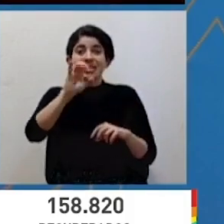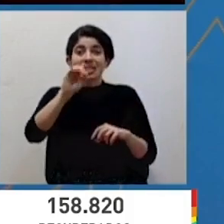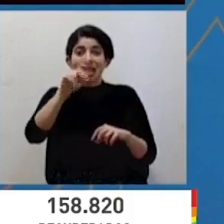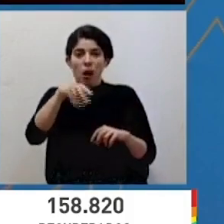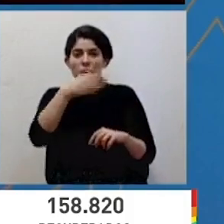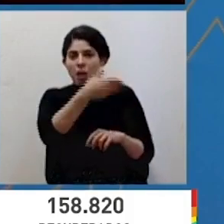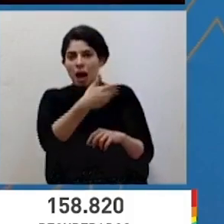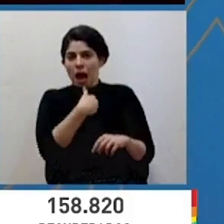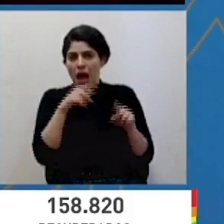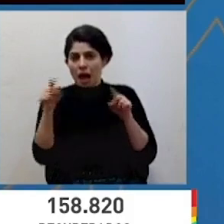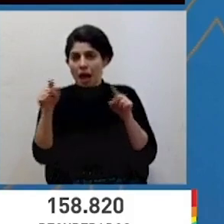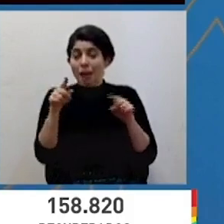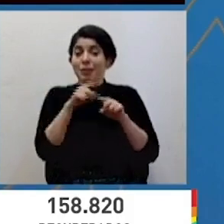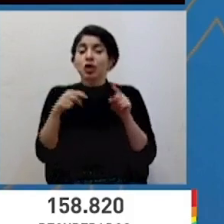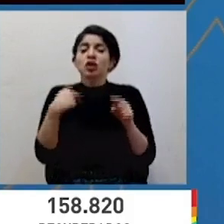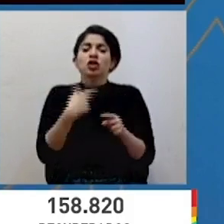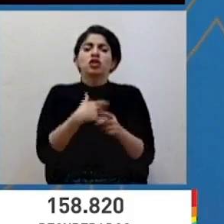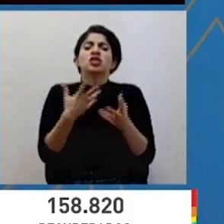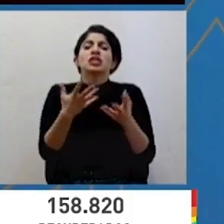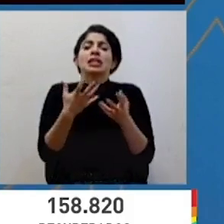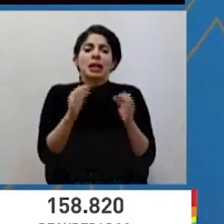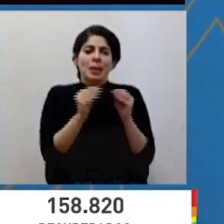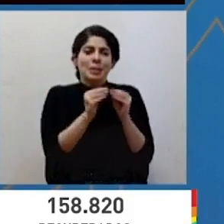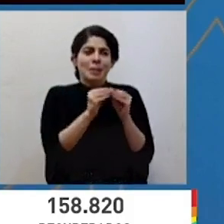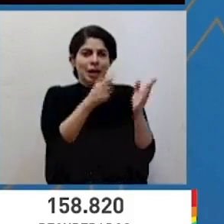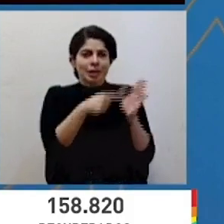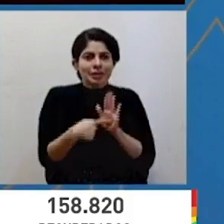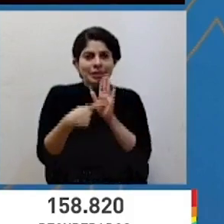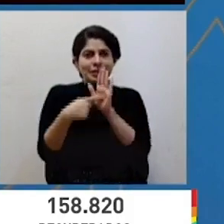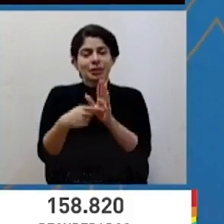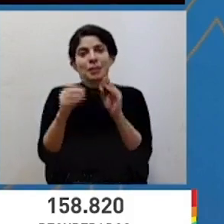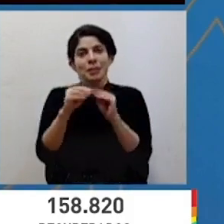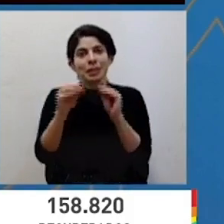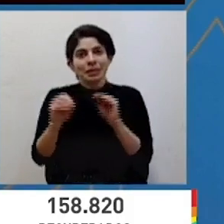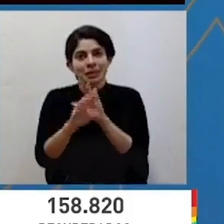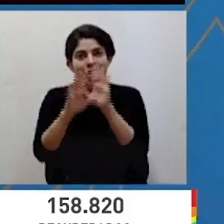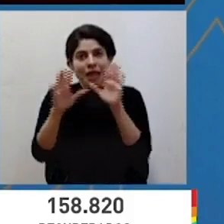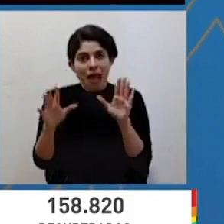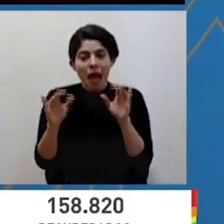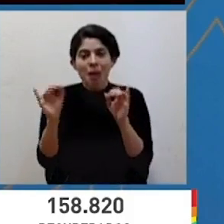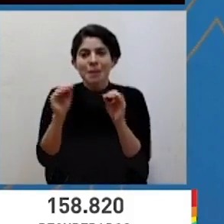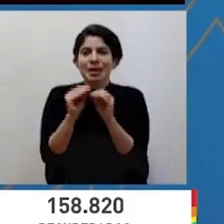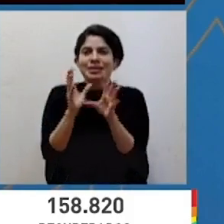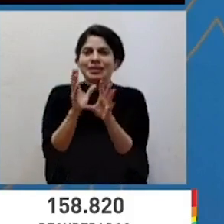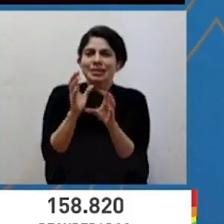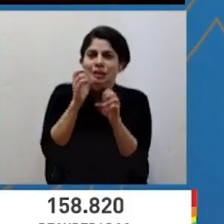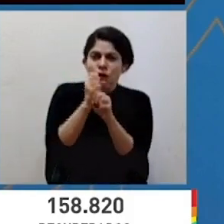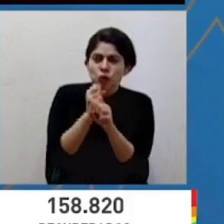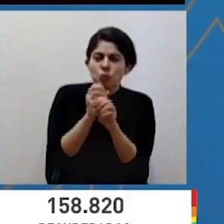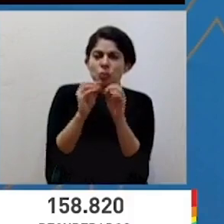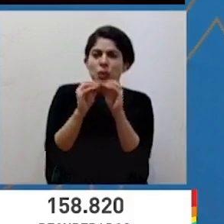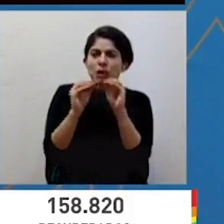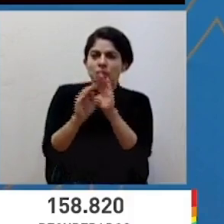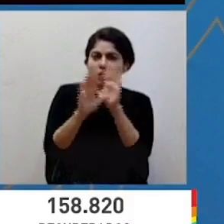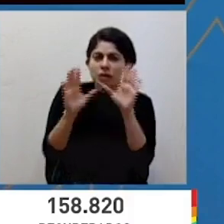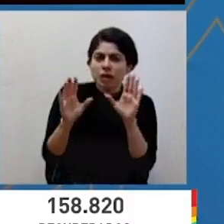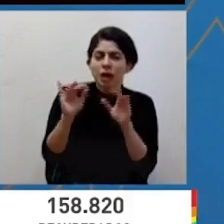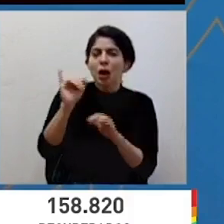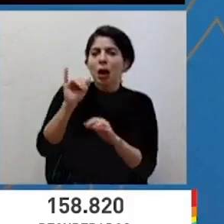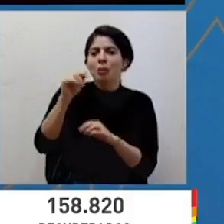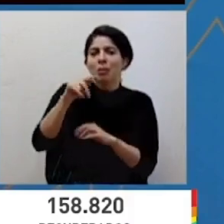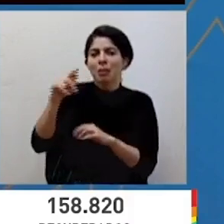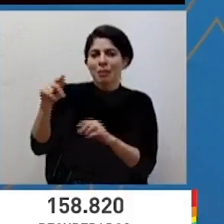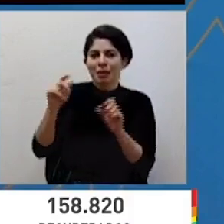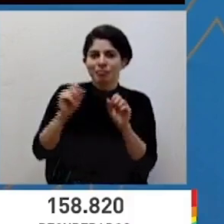lo pueden, que hemos querido es ponerlo en una plataforma donde, a modo de resumen, como una presentación de un